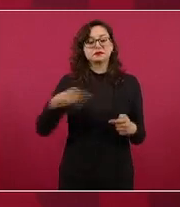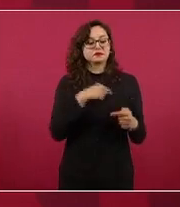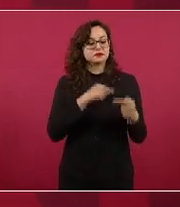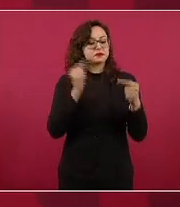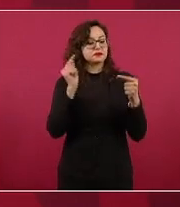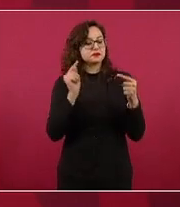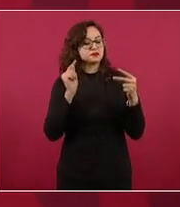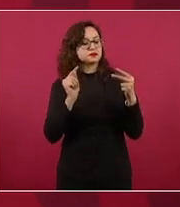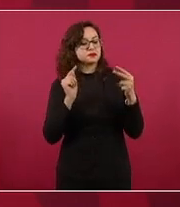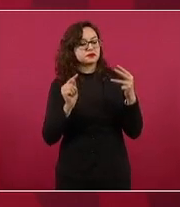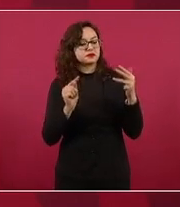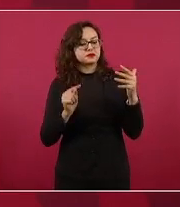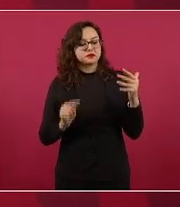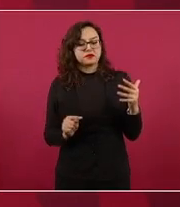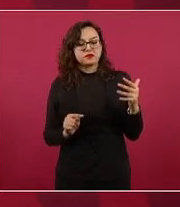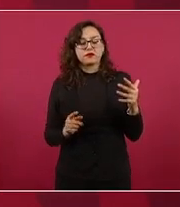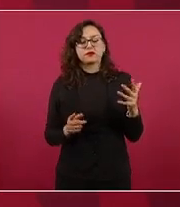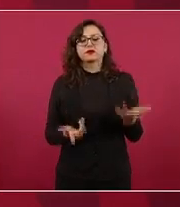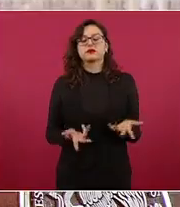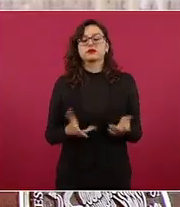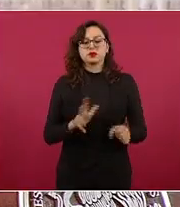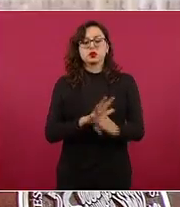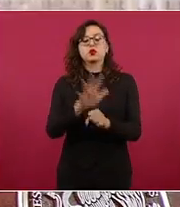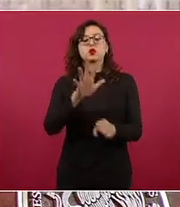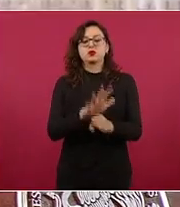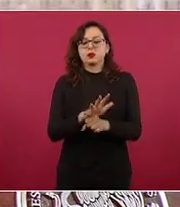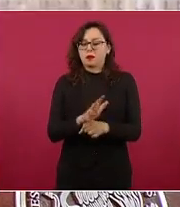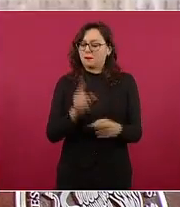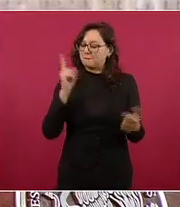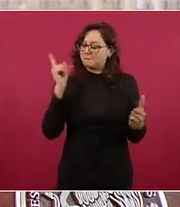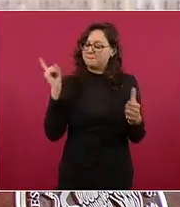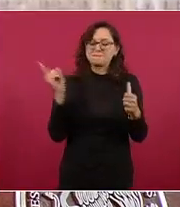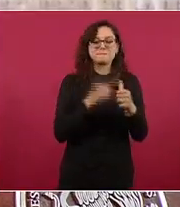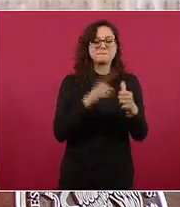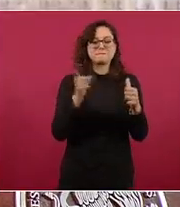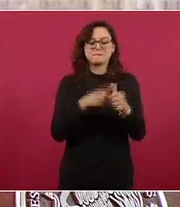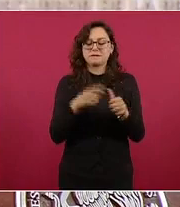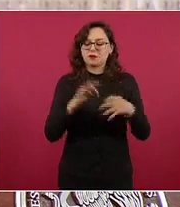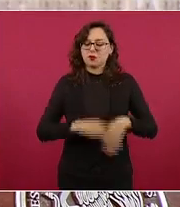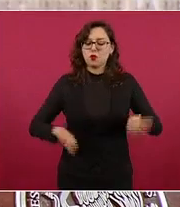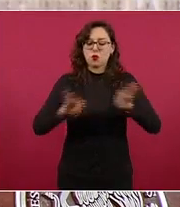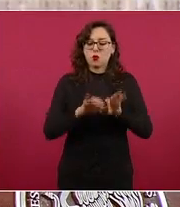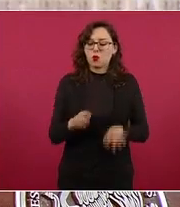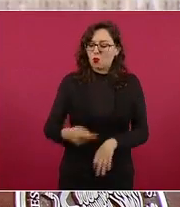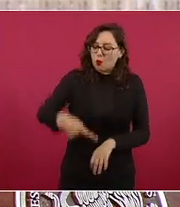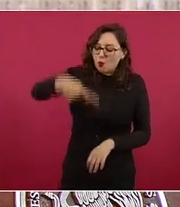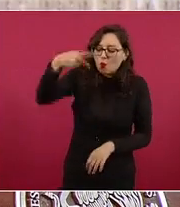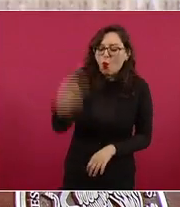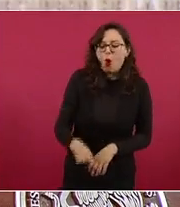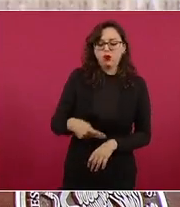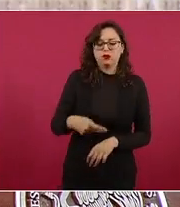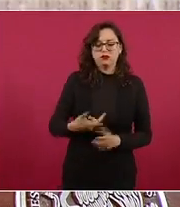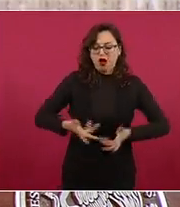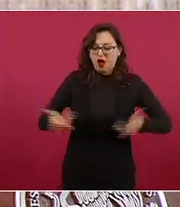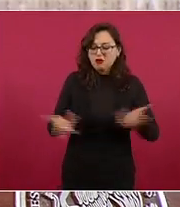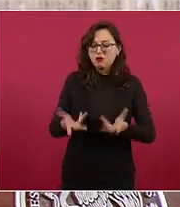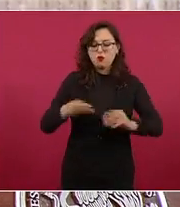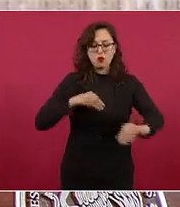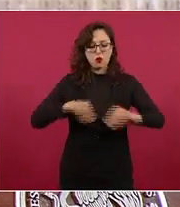lo de fondo es producir lo que consumimos